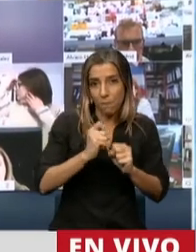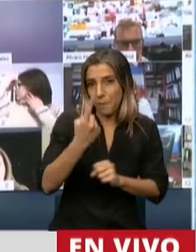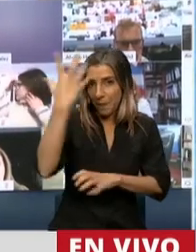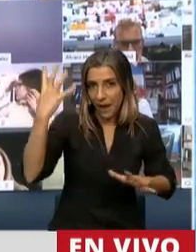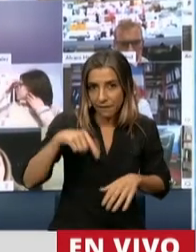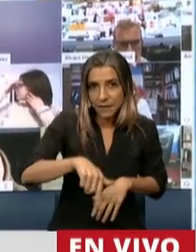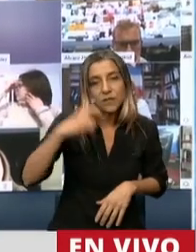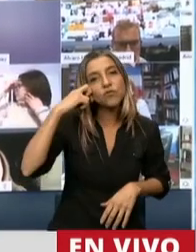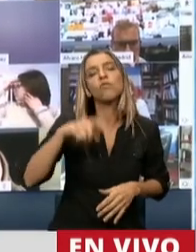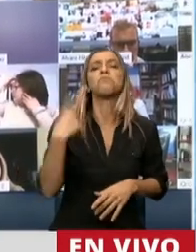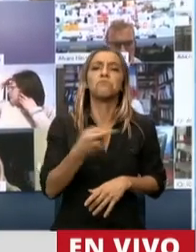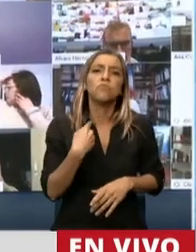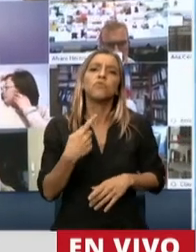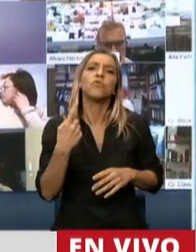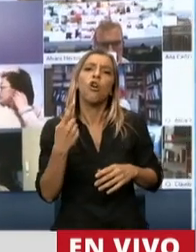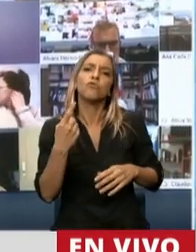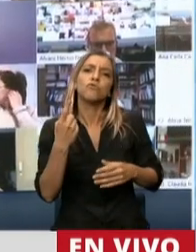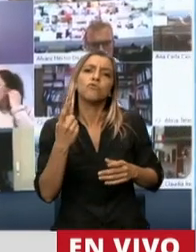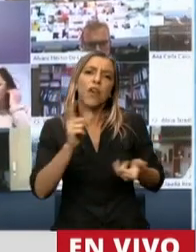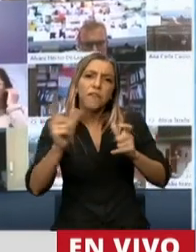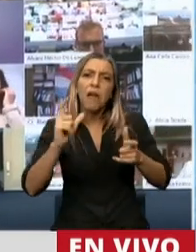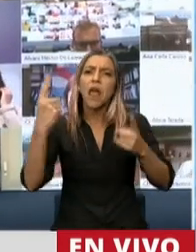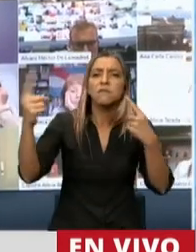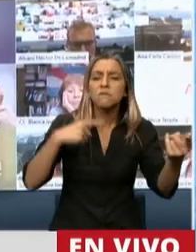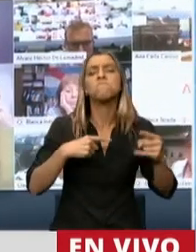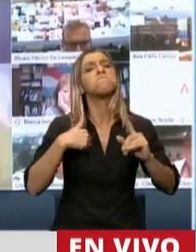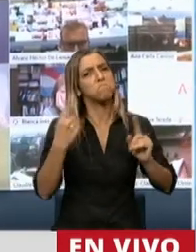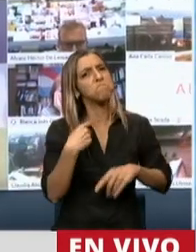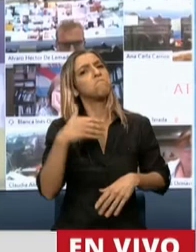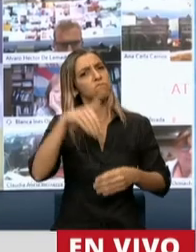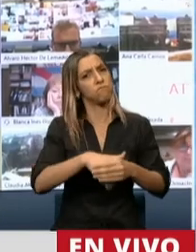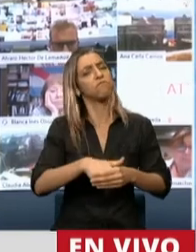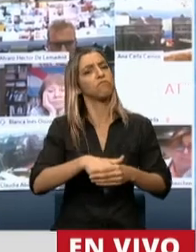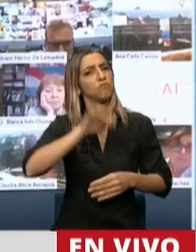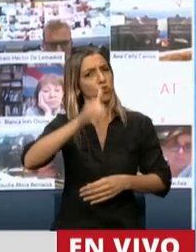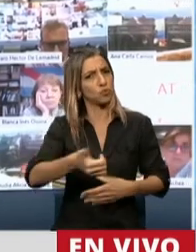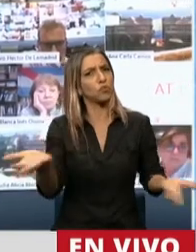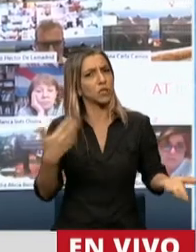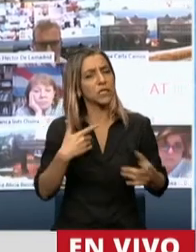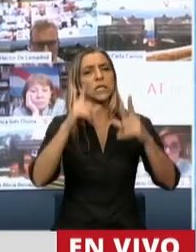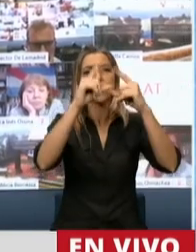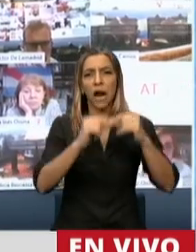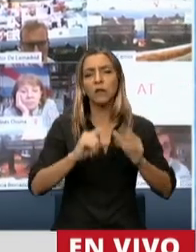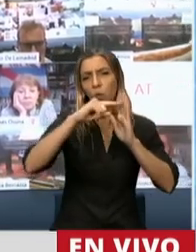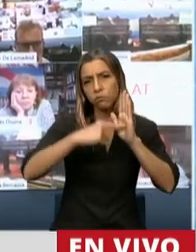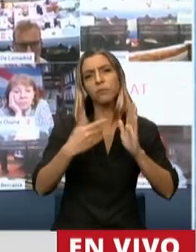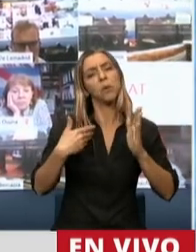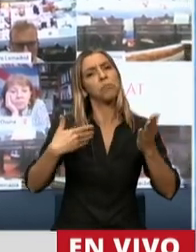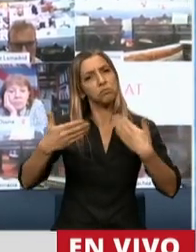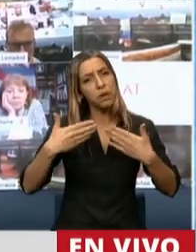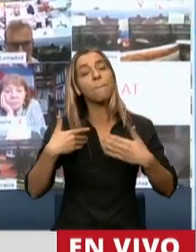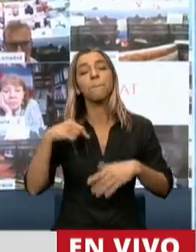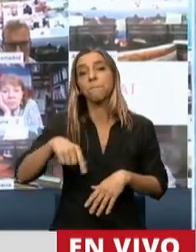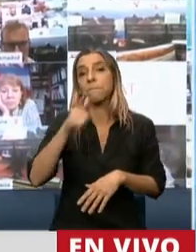a pesar de que teníamos muchísimas diferencias, hemos acompañado el proyecto en general, hemos votado algunos artículos en particular. Me parece que para un